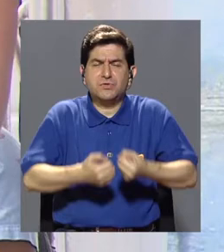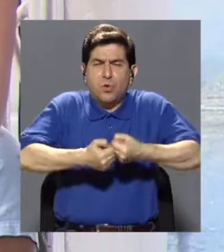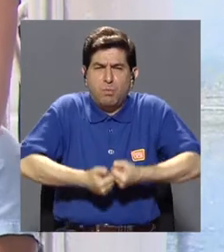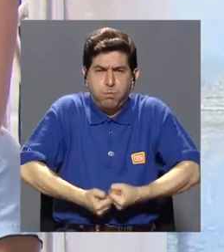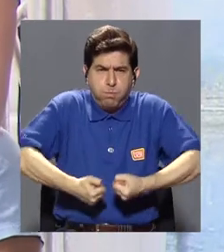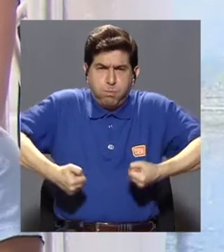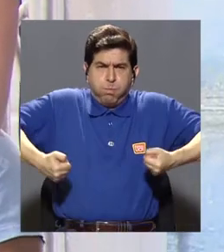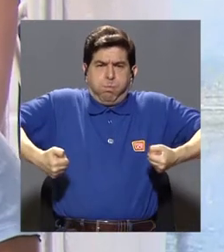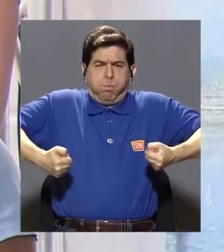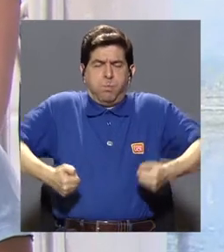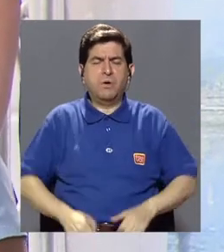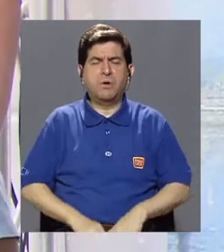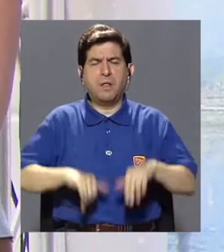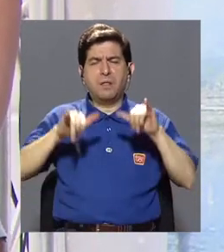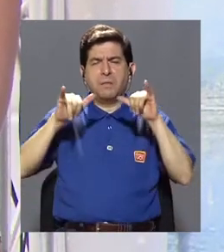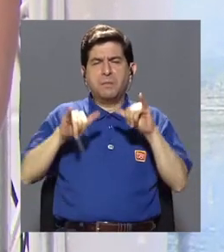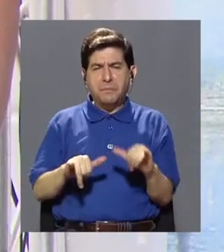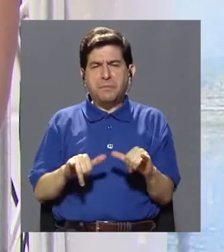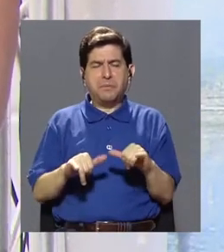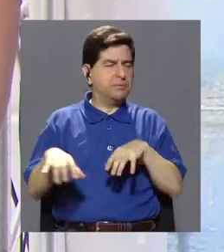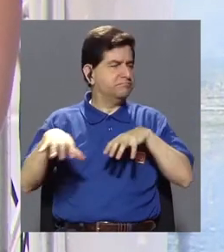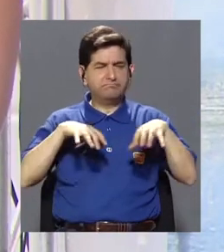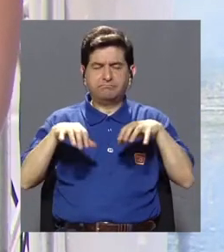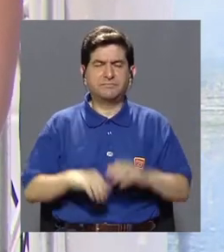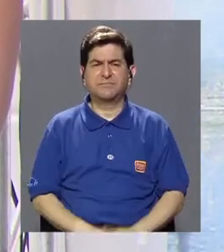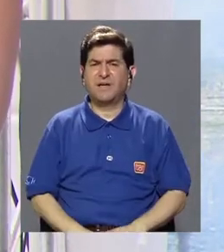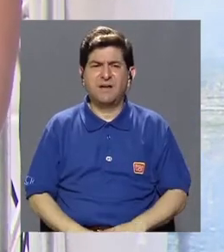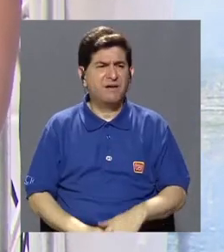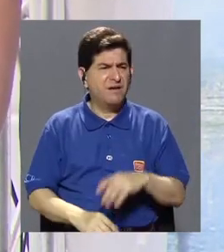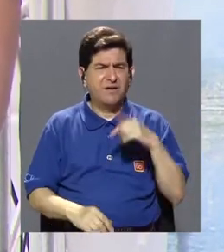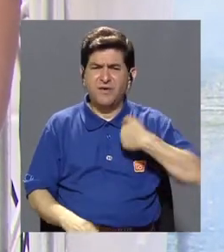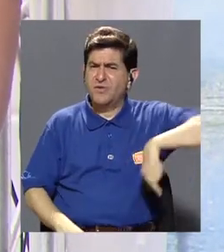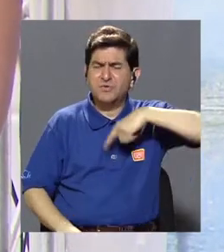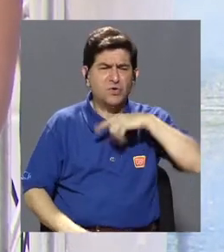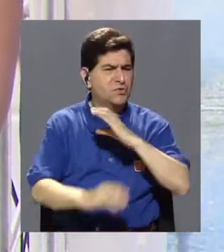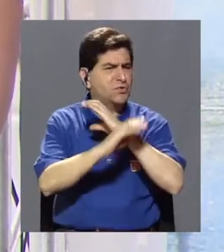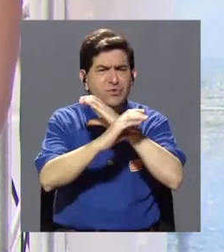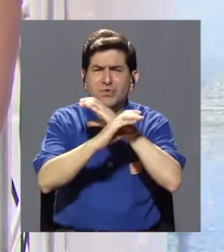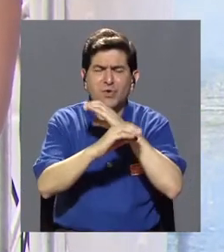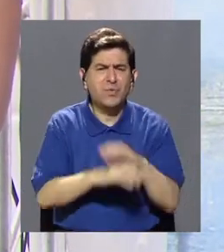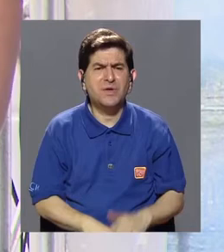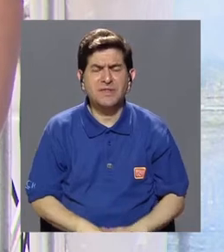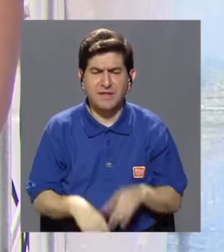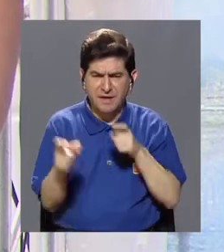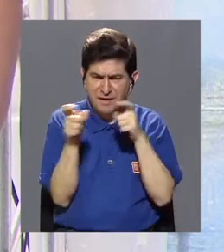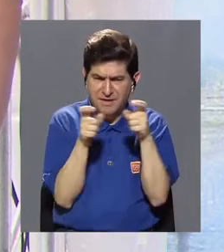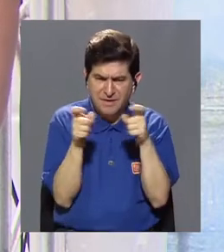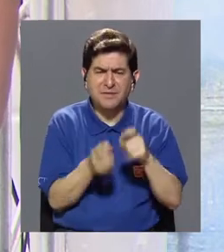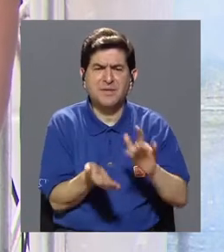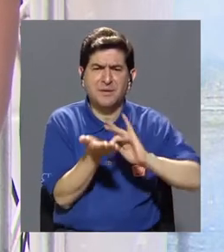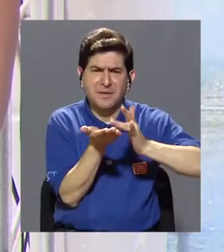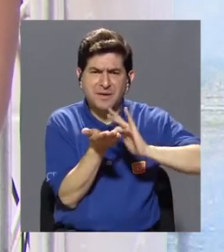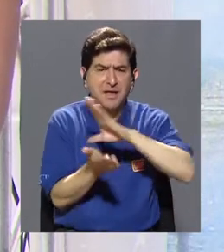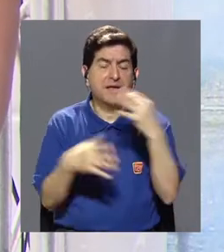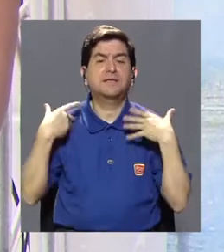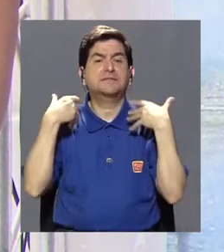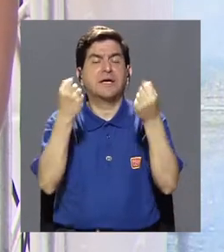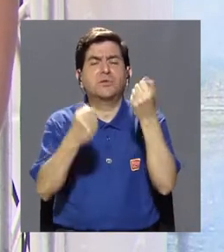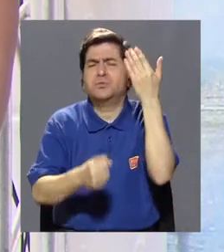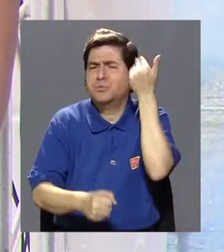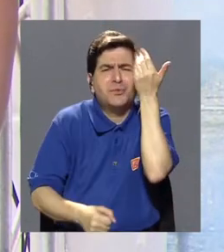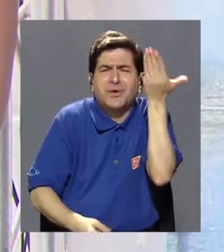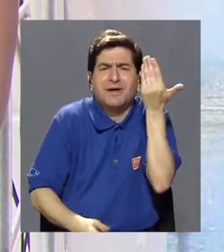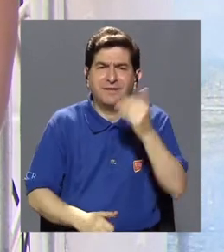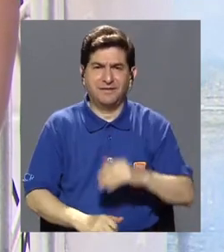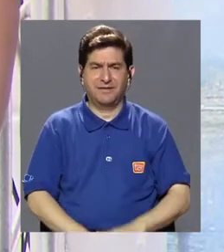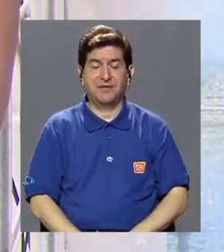espejo con sobrepeso, sedentarios, descuidados en la administración de nuestros medicamentos y